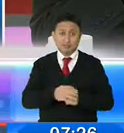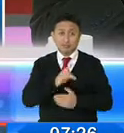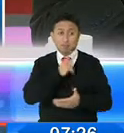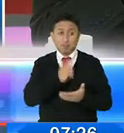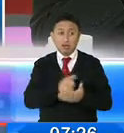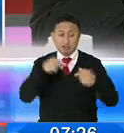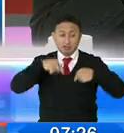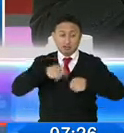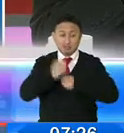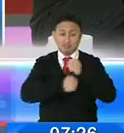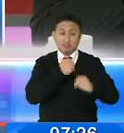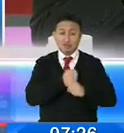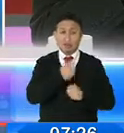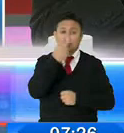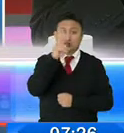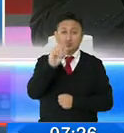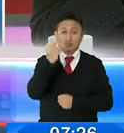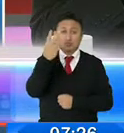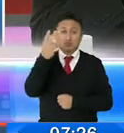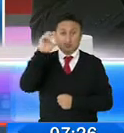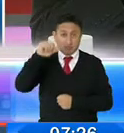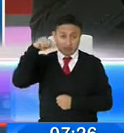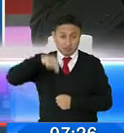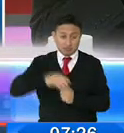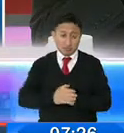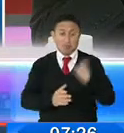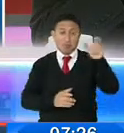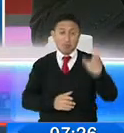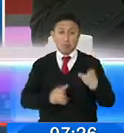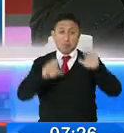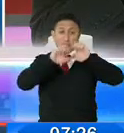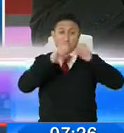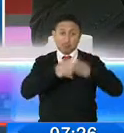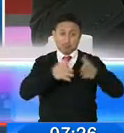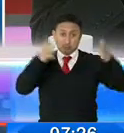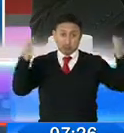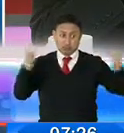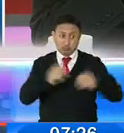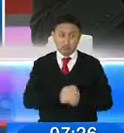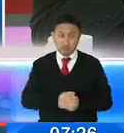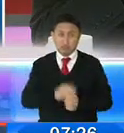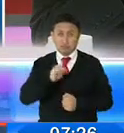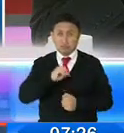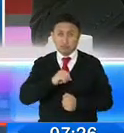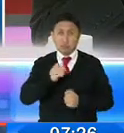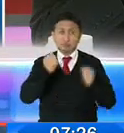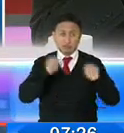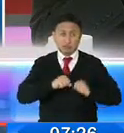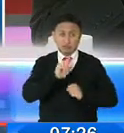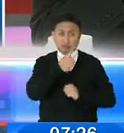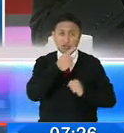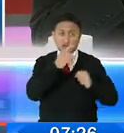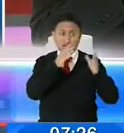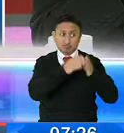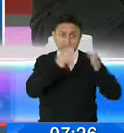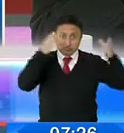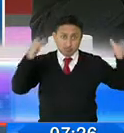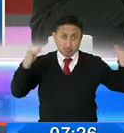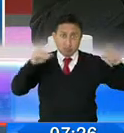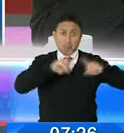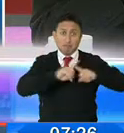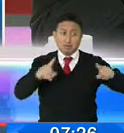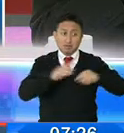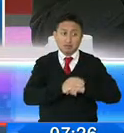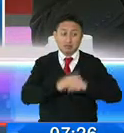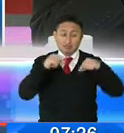del ejercicio 2020, aquellos contribuyentes grandes, que a pesar de ser grandes, que cumplen con la primera condición, pero que